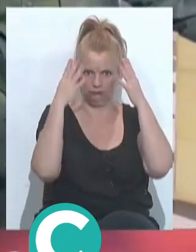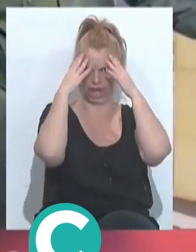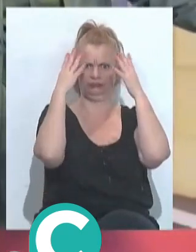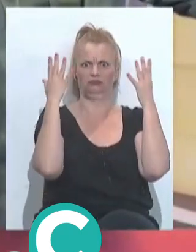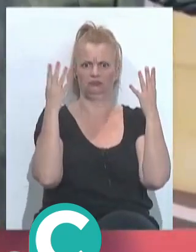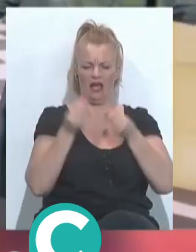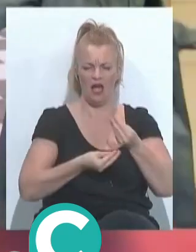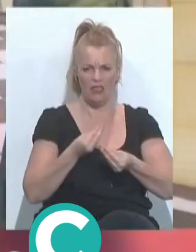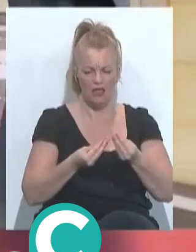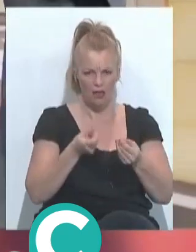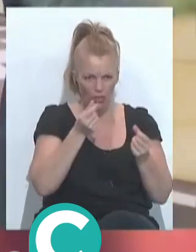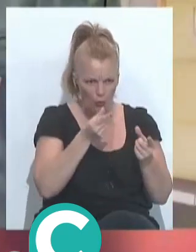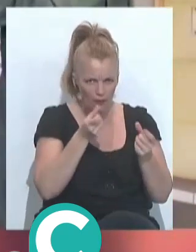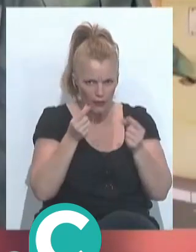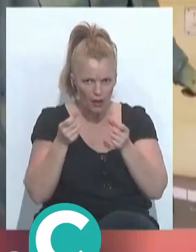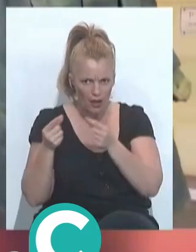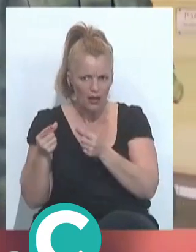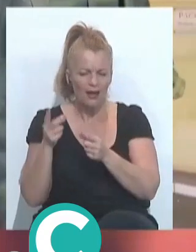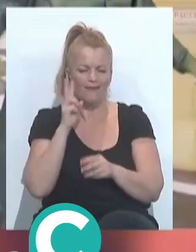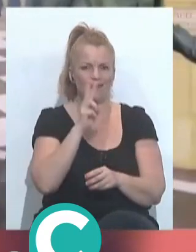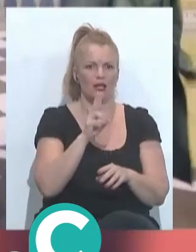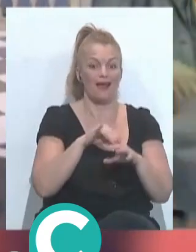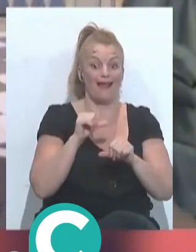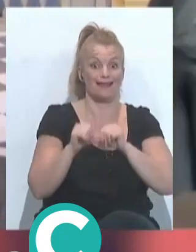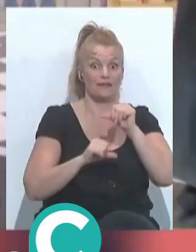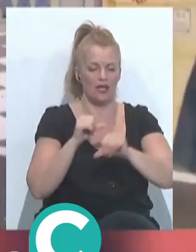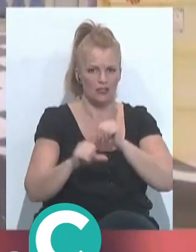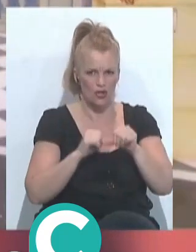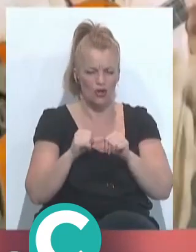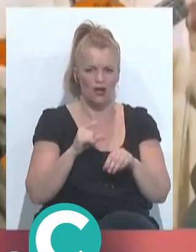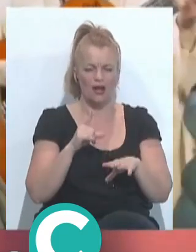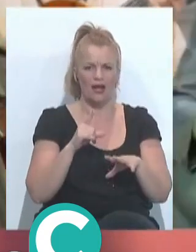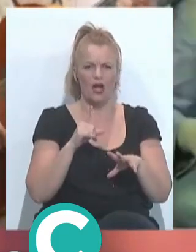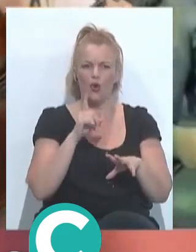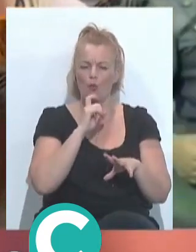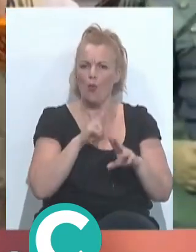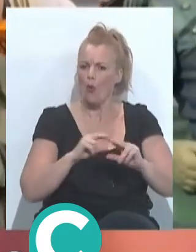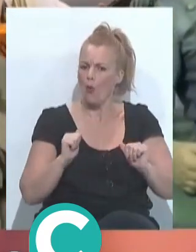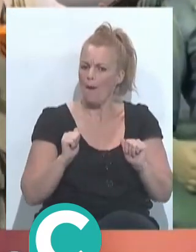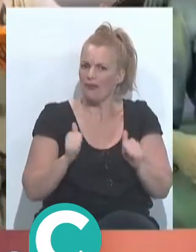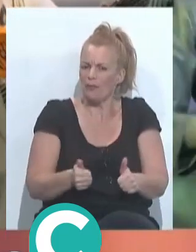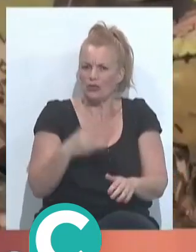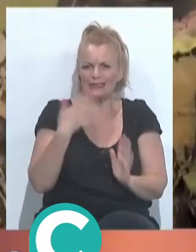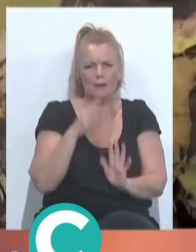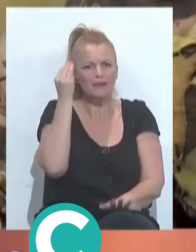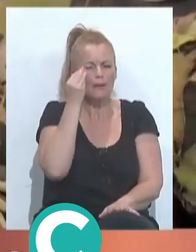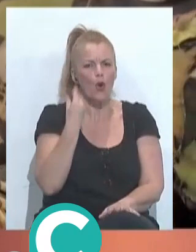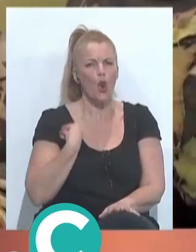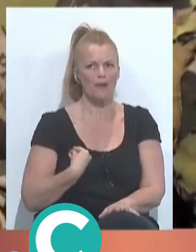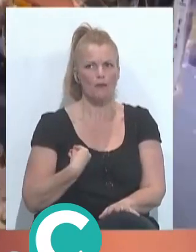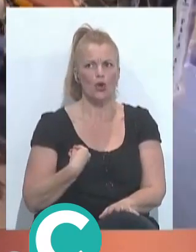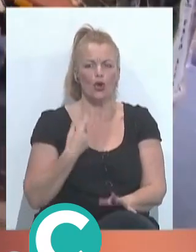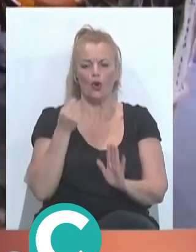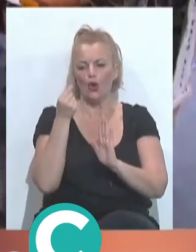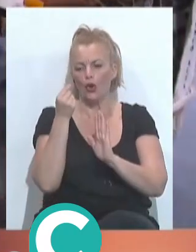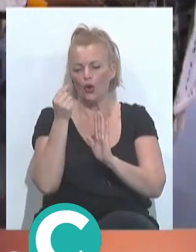después se ha ido descubriendo y desgranando las clasificaciones, que si bien en un principio siempre pensamos lo mismo, que los puntos